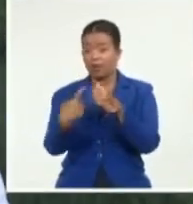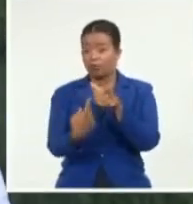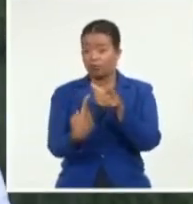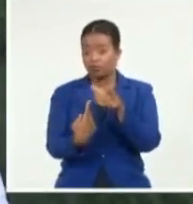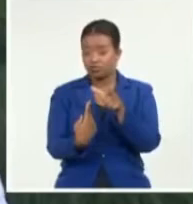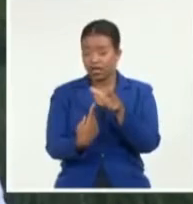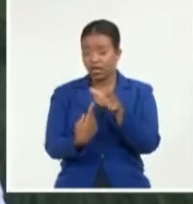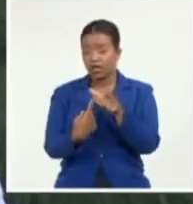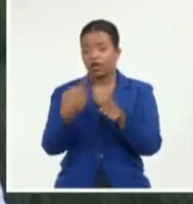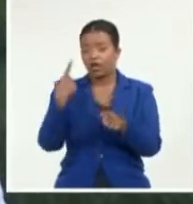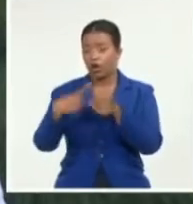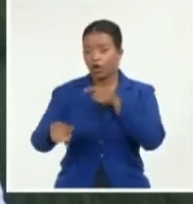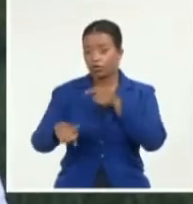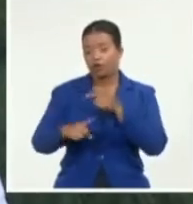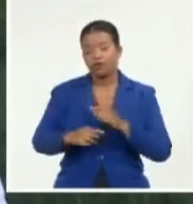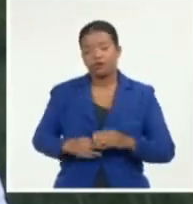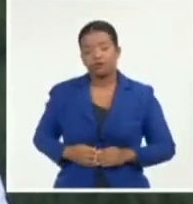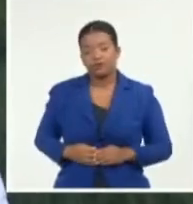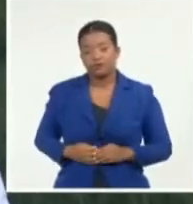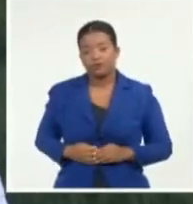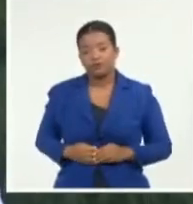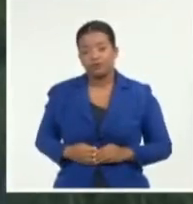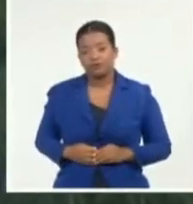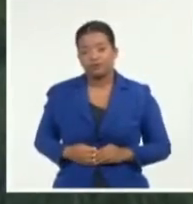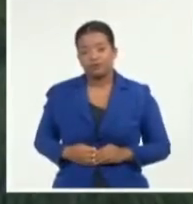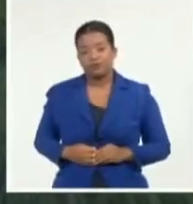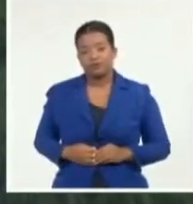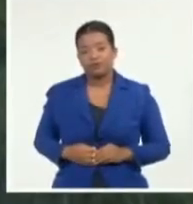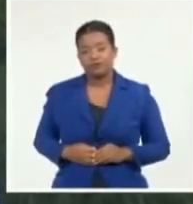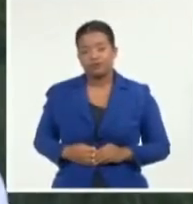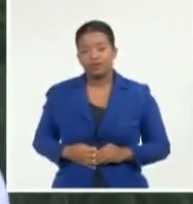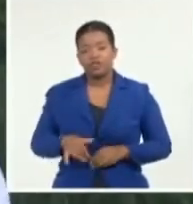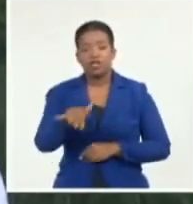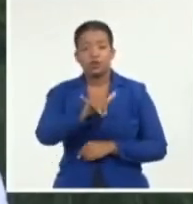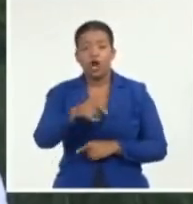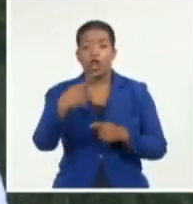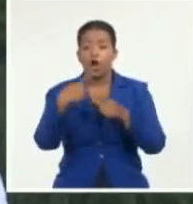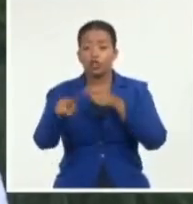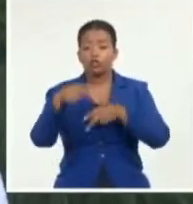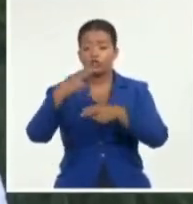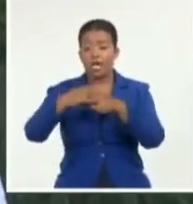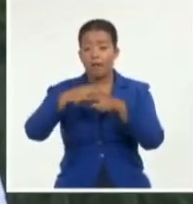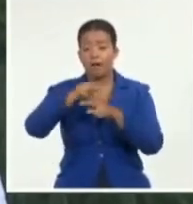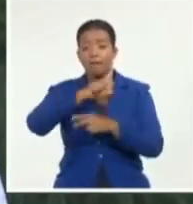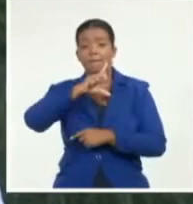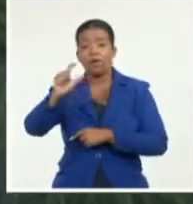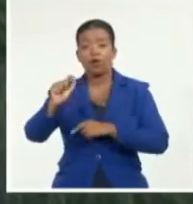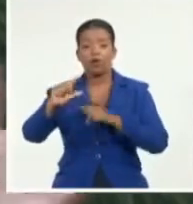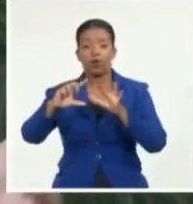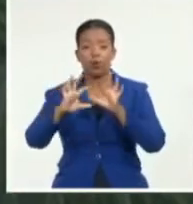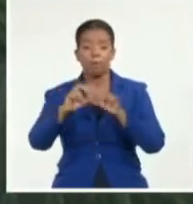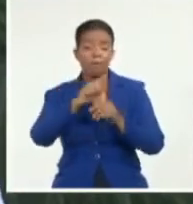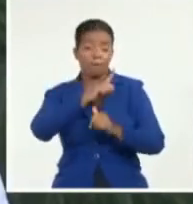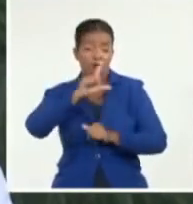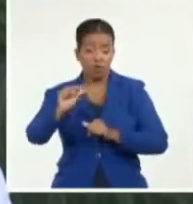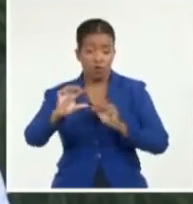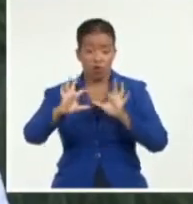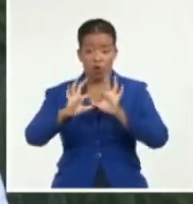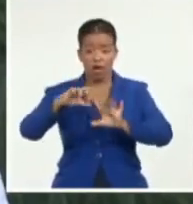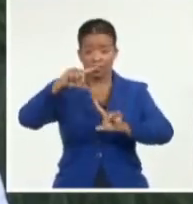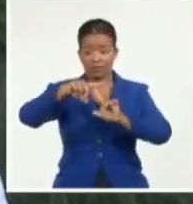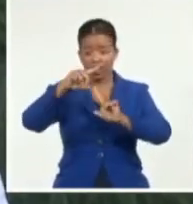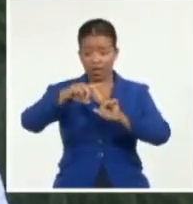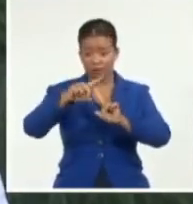inéditos que tengo en este material discográfico al igual que Me Volpa Guantánamo que es un changui que lo interpretamos en este